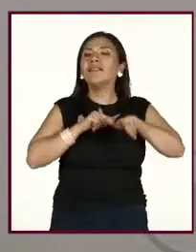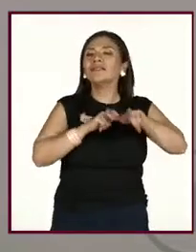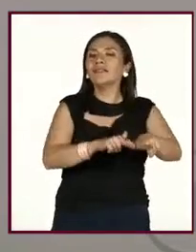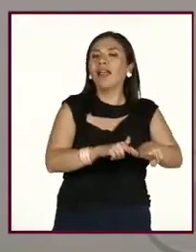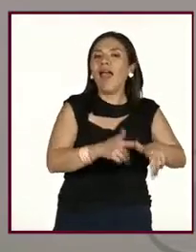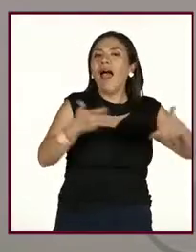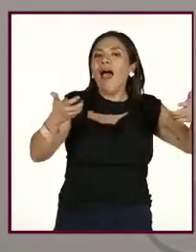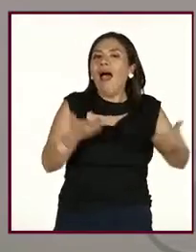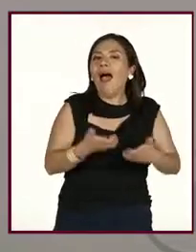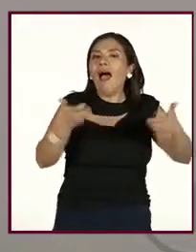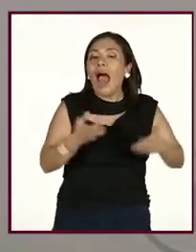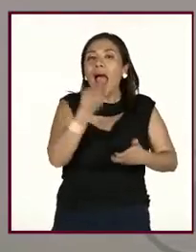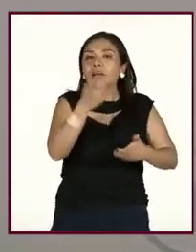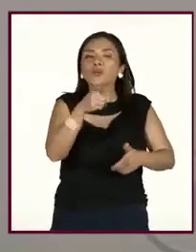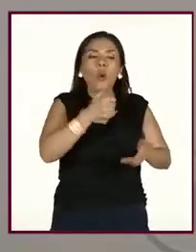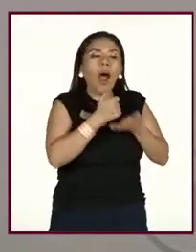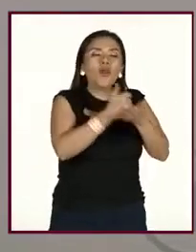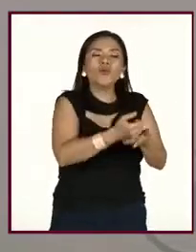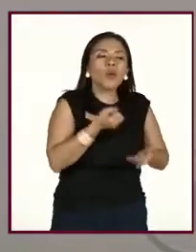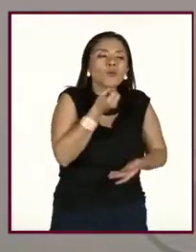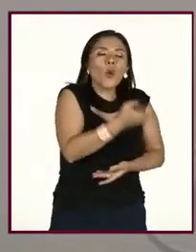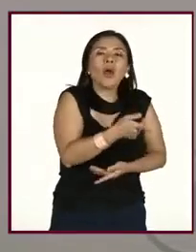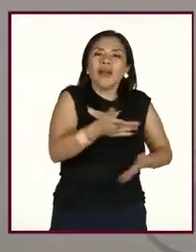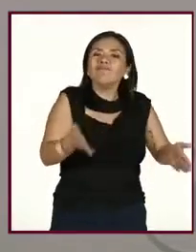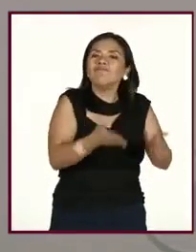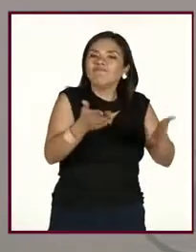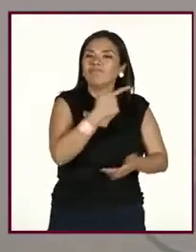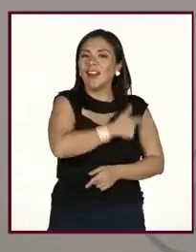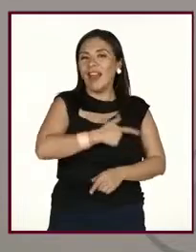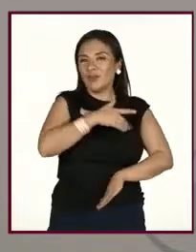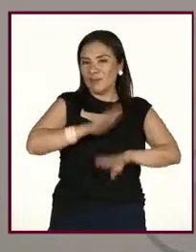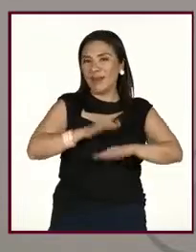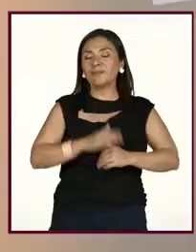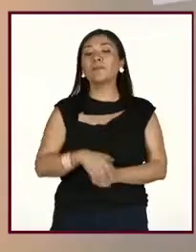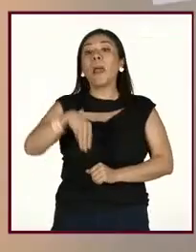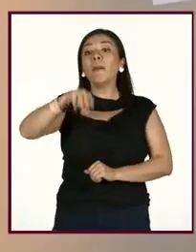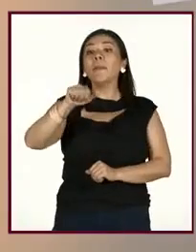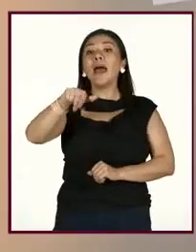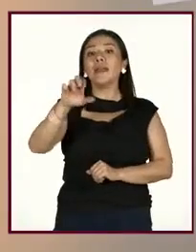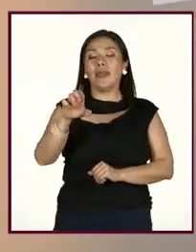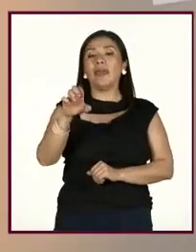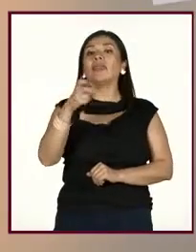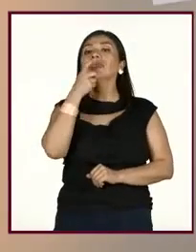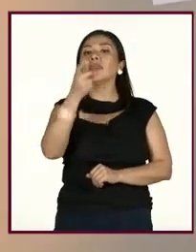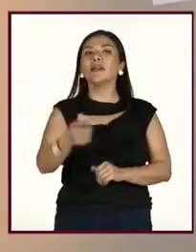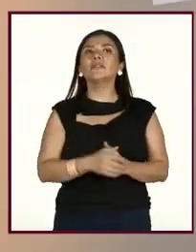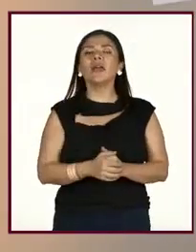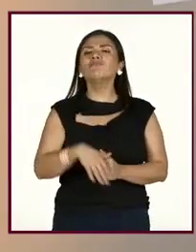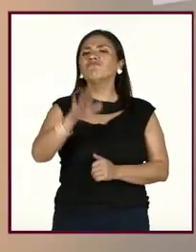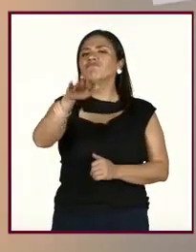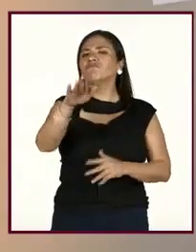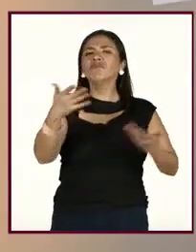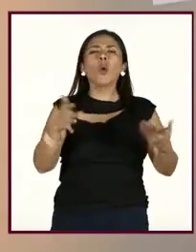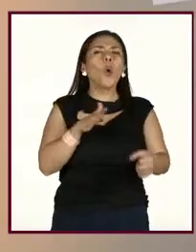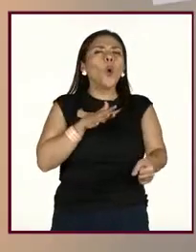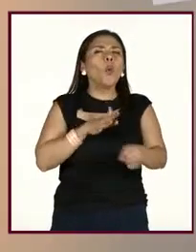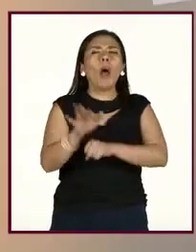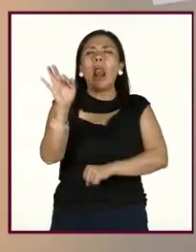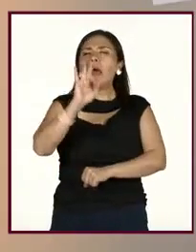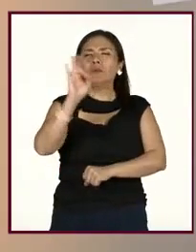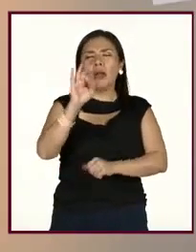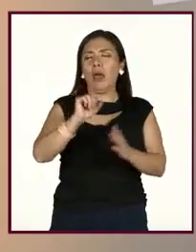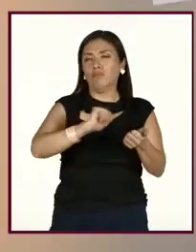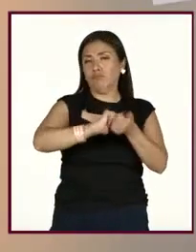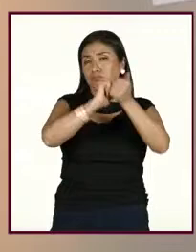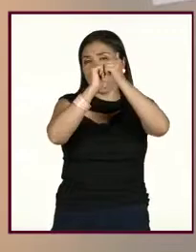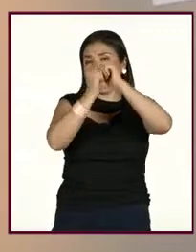forma de fomentarlo, fomentarlo. Muy bien. Mane Velázquez, ¿cuáles pueden ser las consecuencias